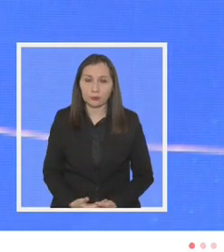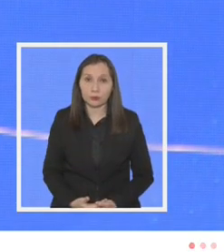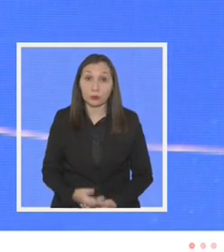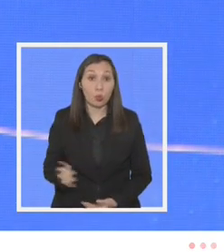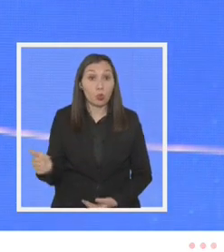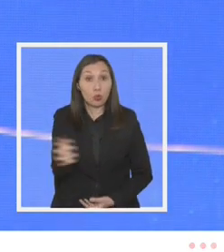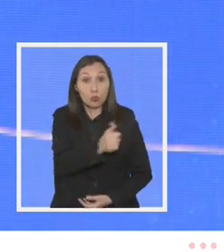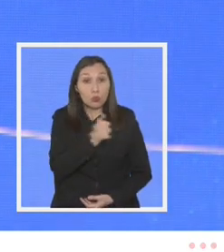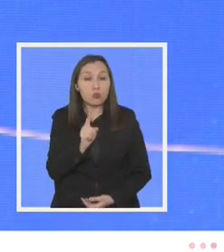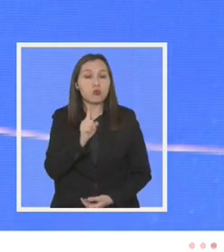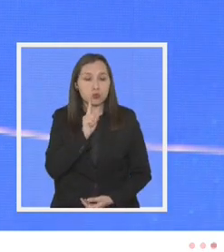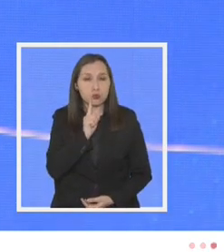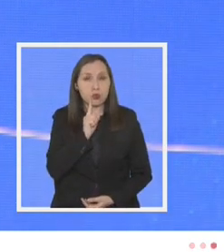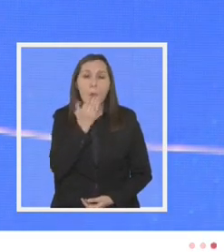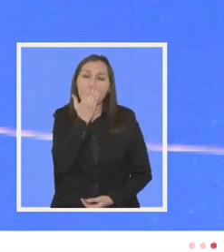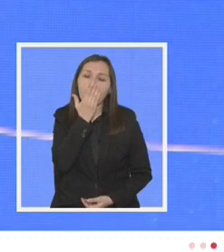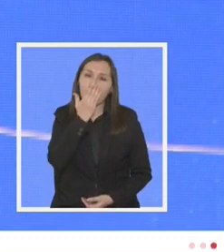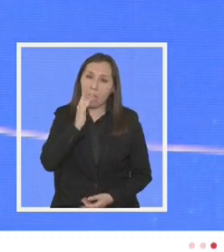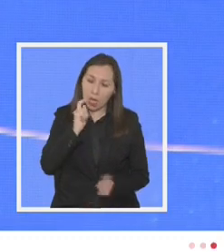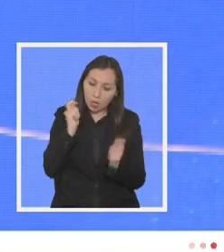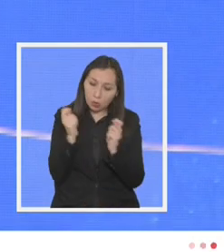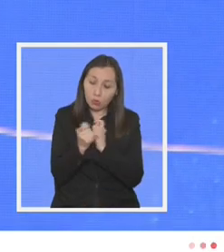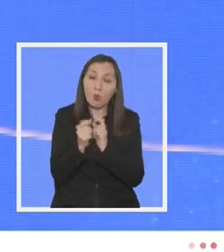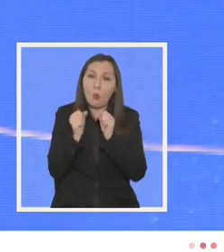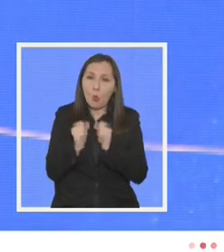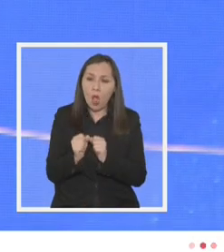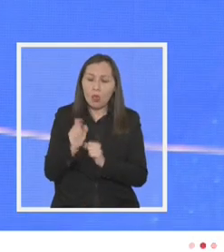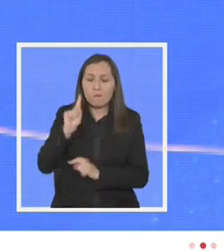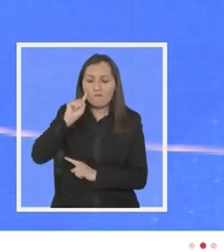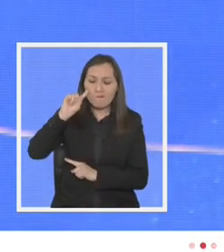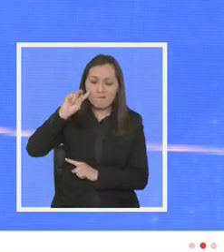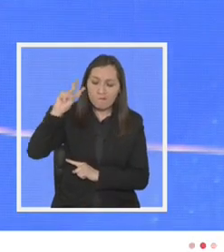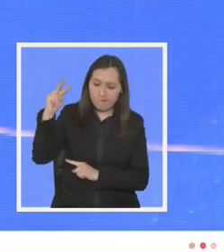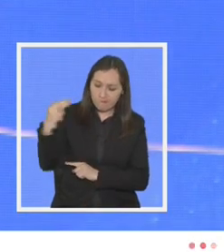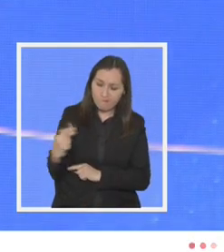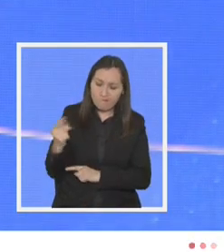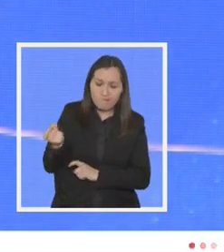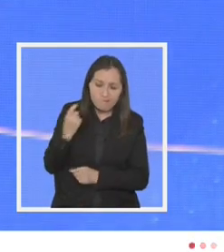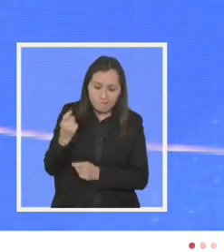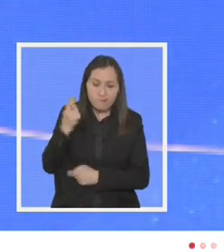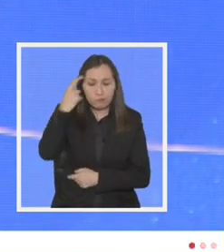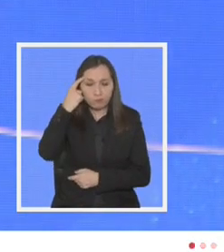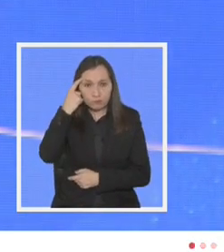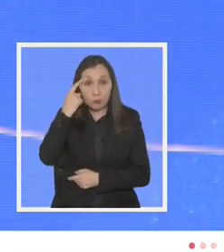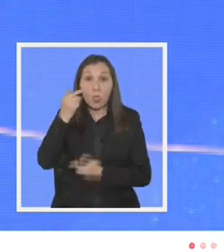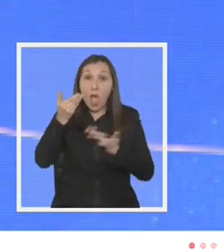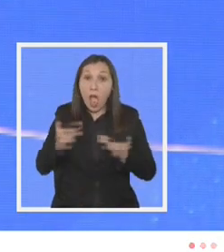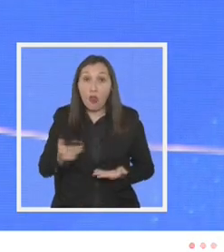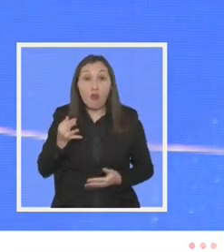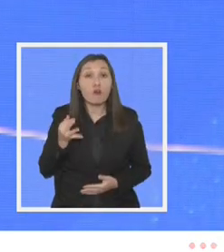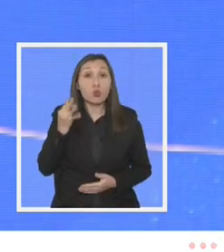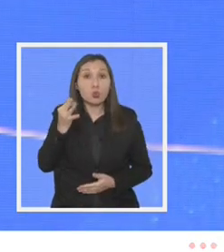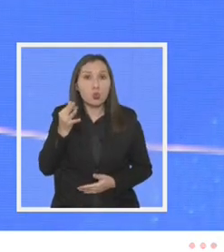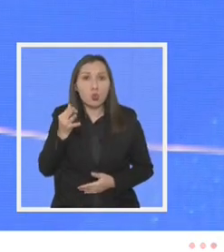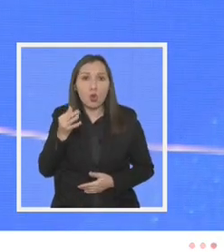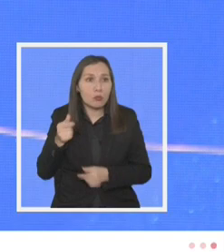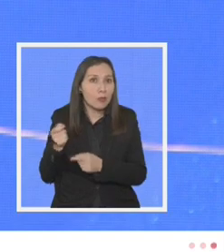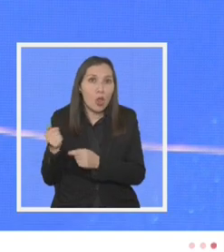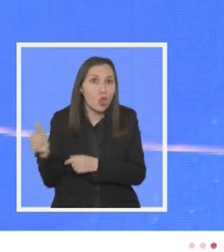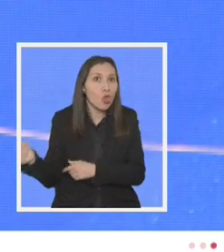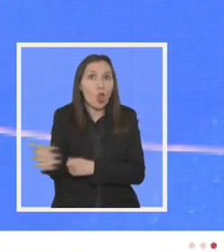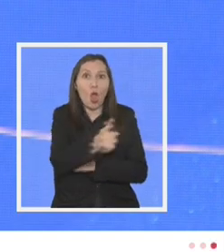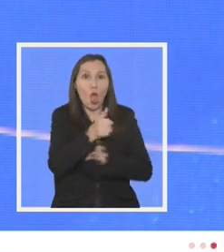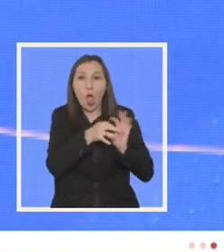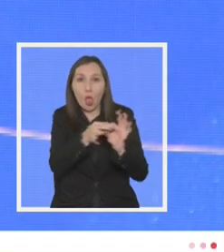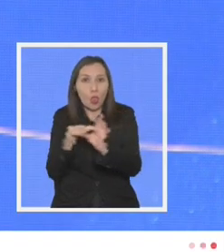todos tenemos que mejorar y todos podemos hacer autocrítica pero hoy día el futuro es común y el